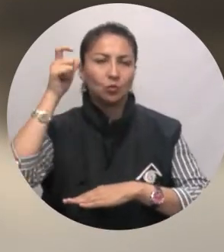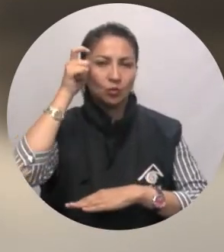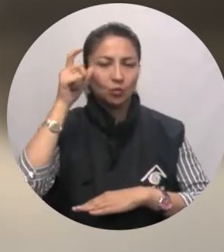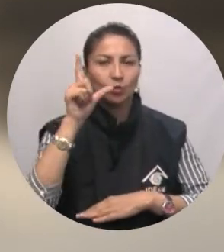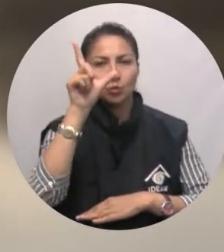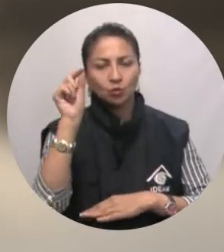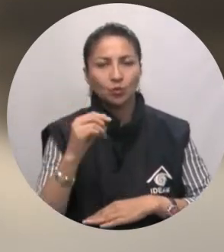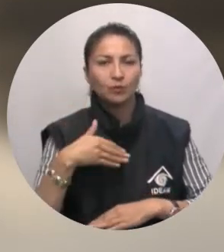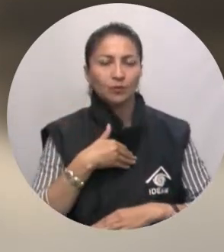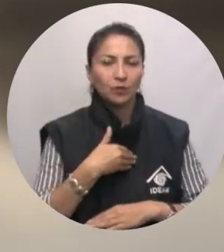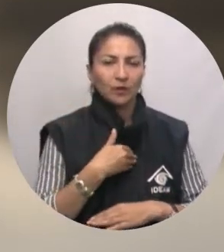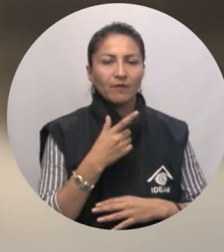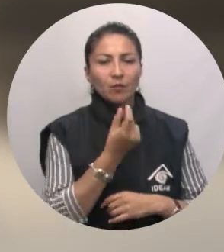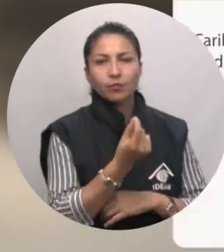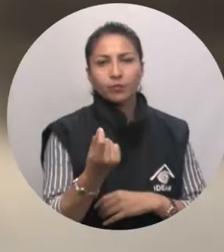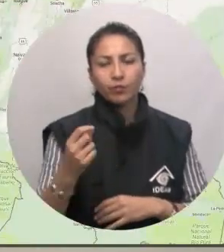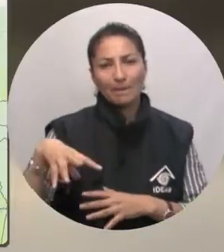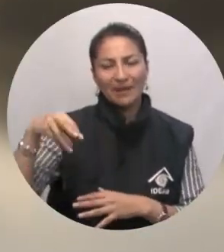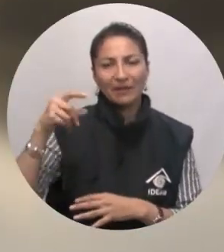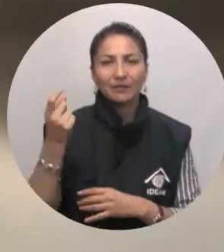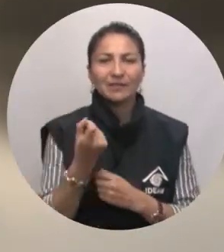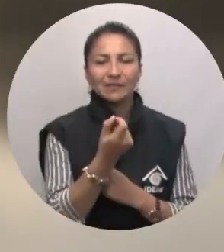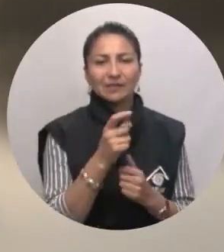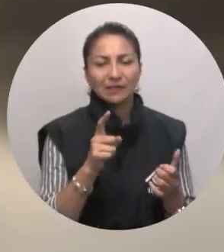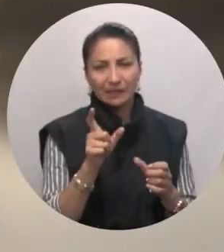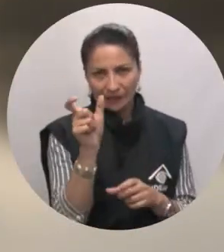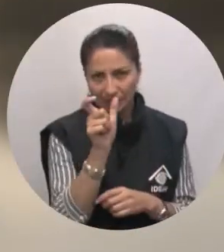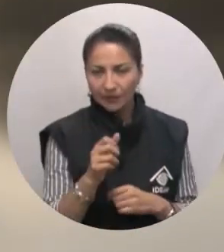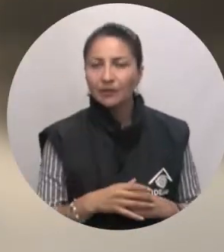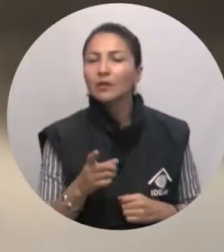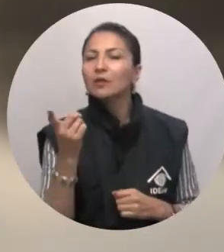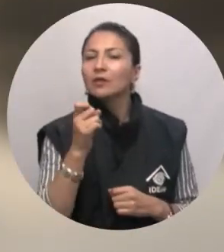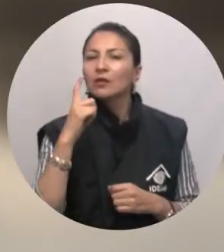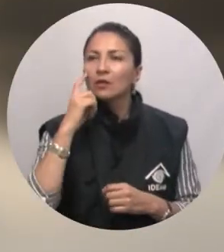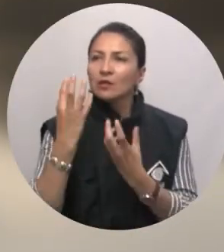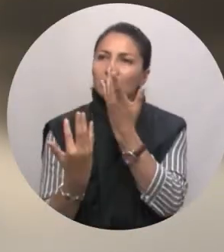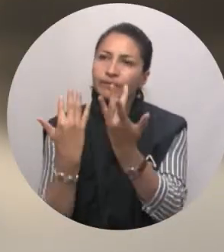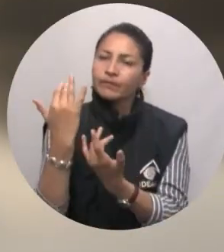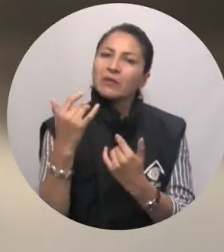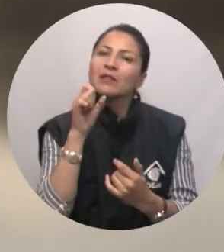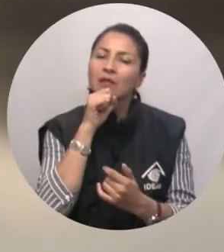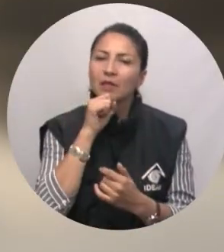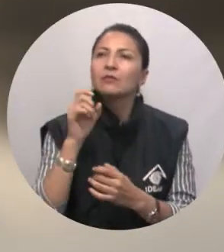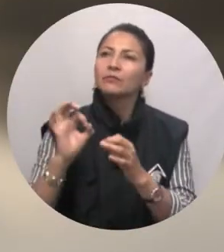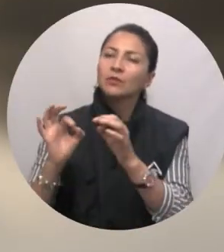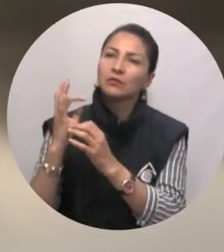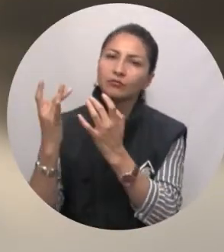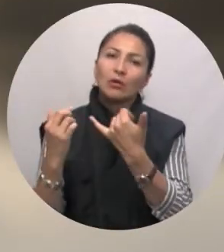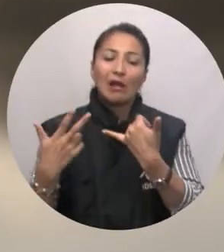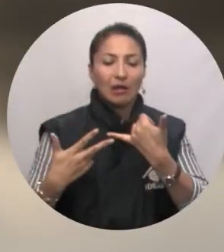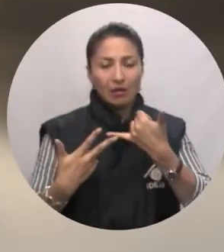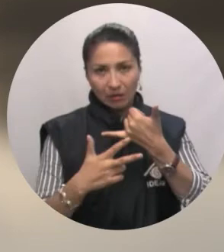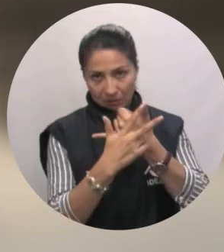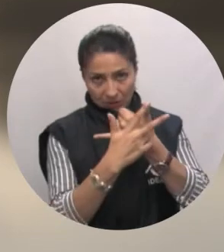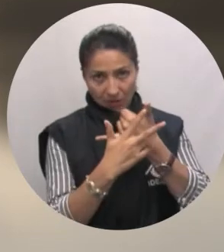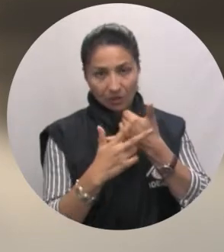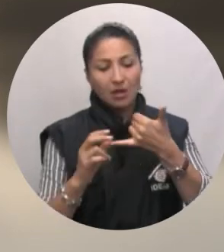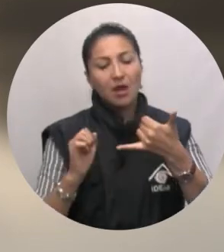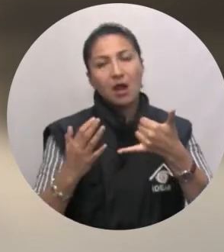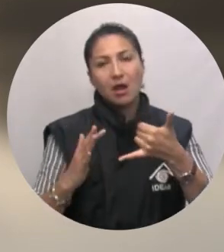Córdoba, Sucre, Bolívar y entre el Magdalena y el Cesar. Alerta naranja por incendios forestales en las regiones del Caribe y la zona andina.